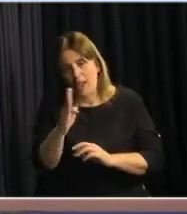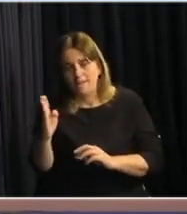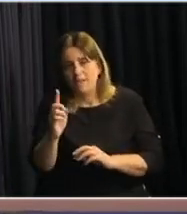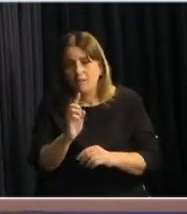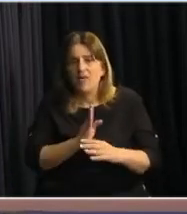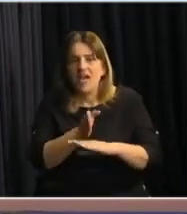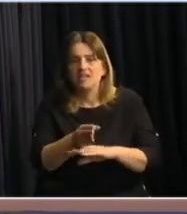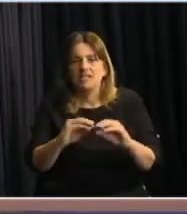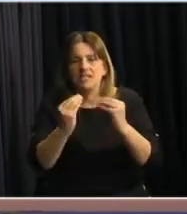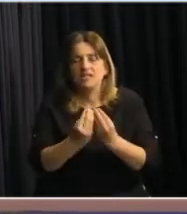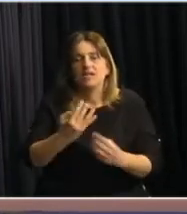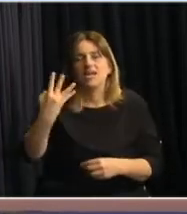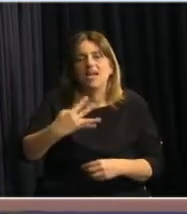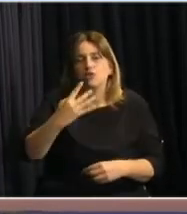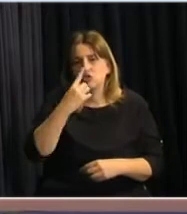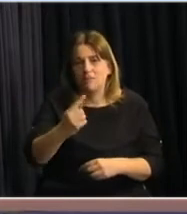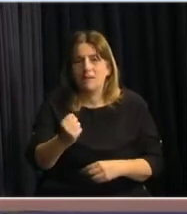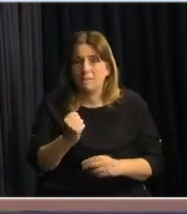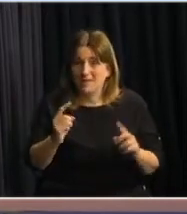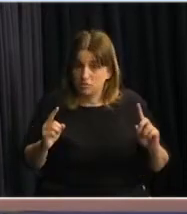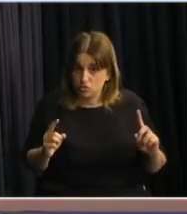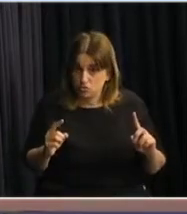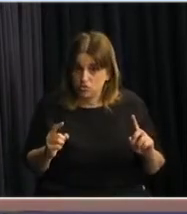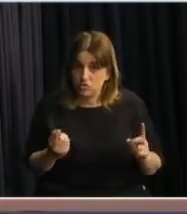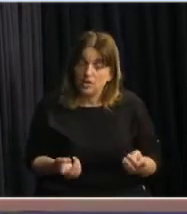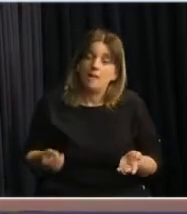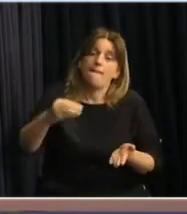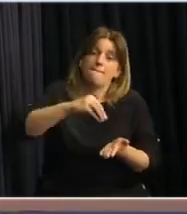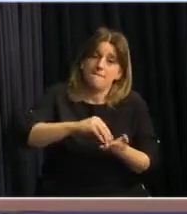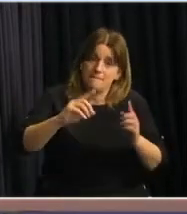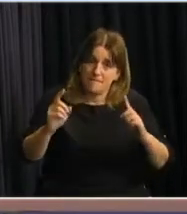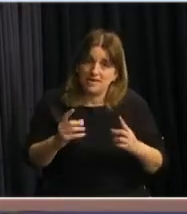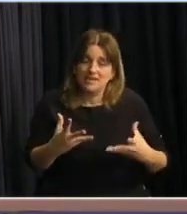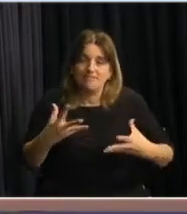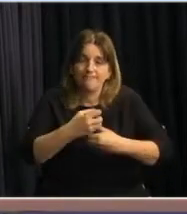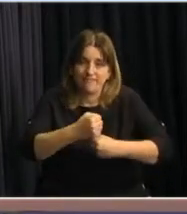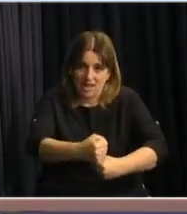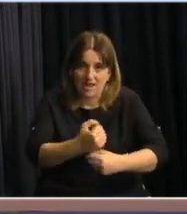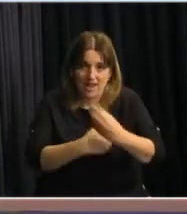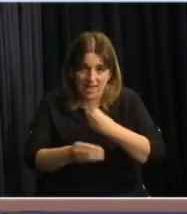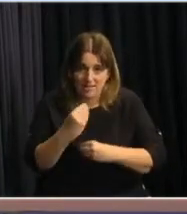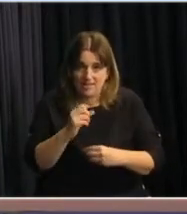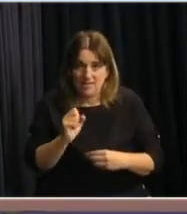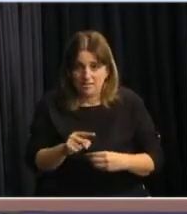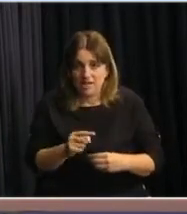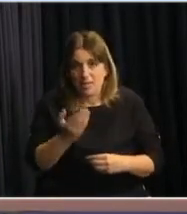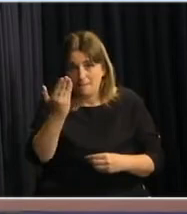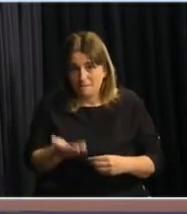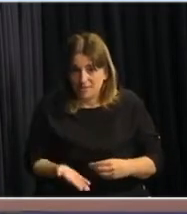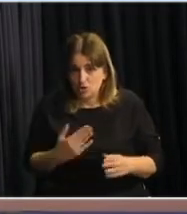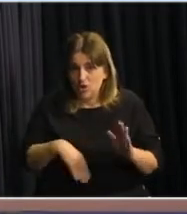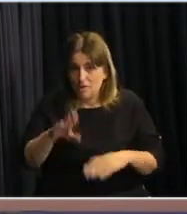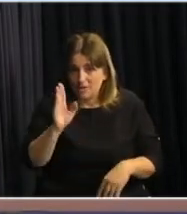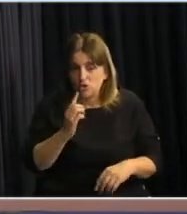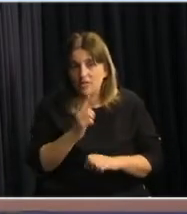accede a unos 14.000 pesos, a lo cual se debería sumar las canastas que son para cada persona mayor